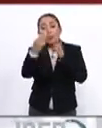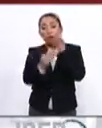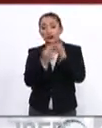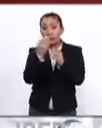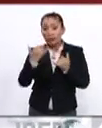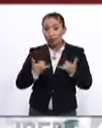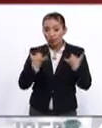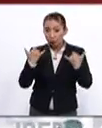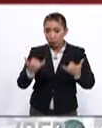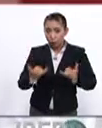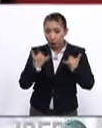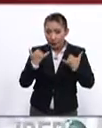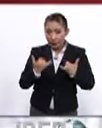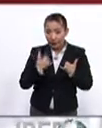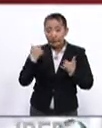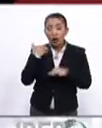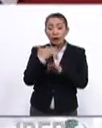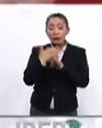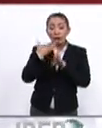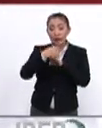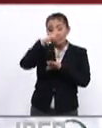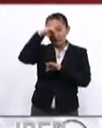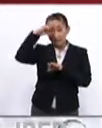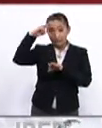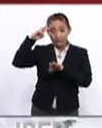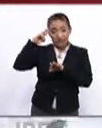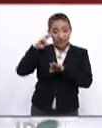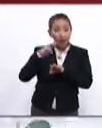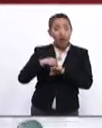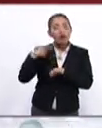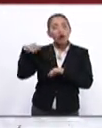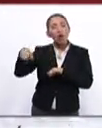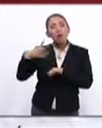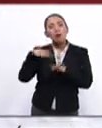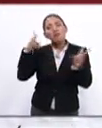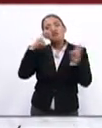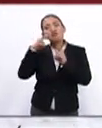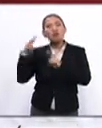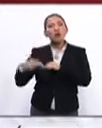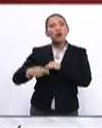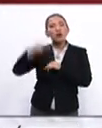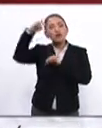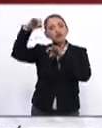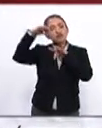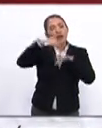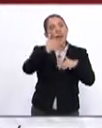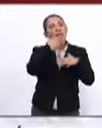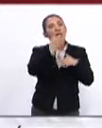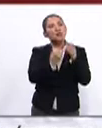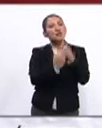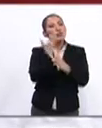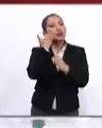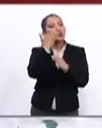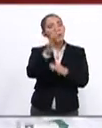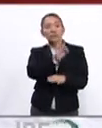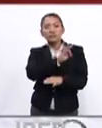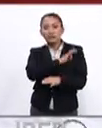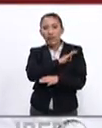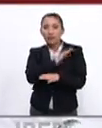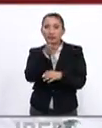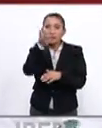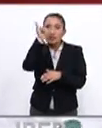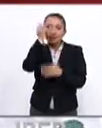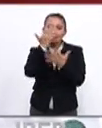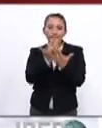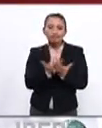Mundial de la Juventud en este verano con sus vientos del norte traiga una nueva era de fe y